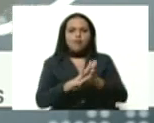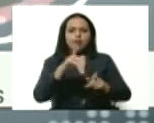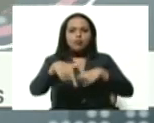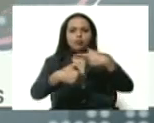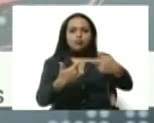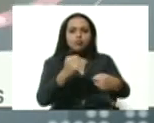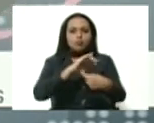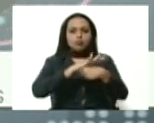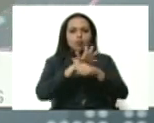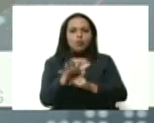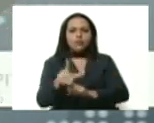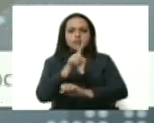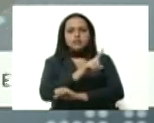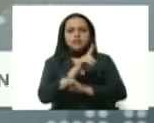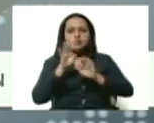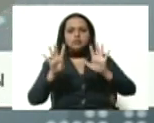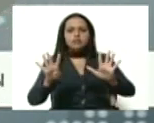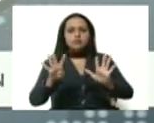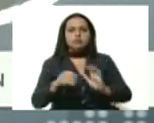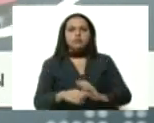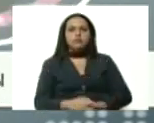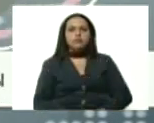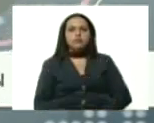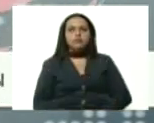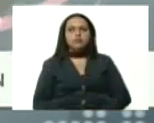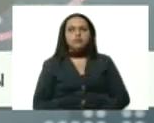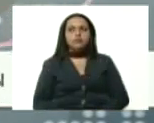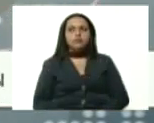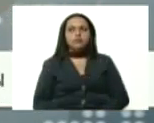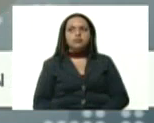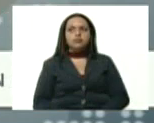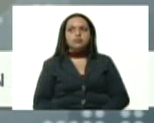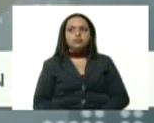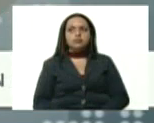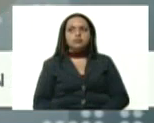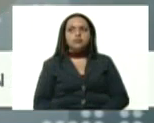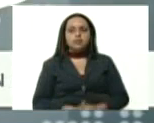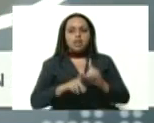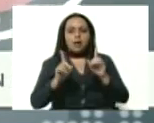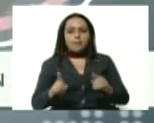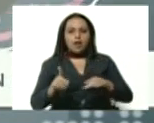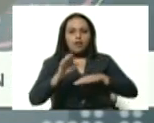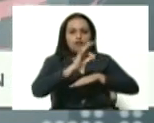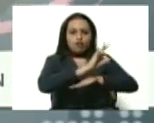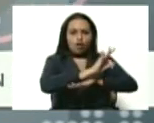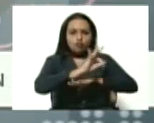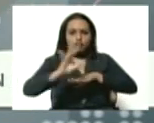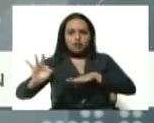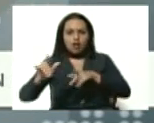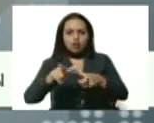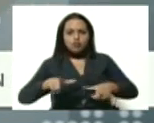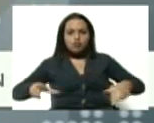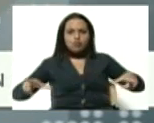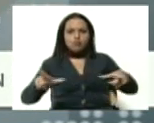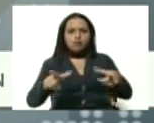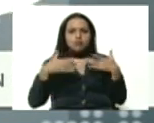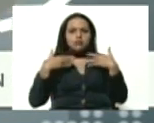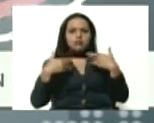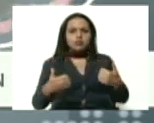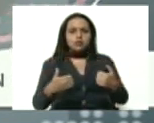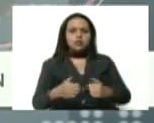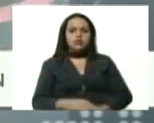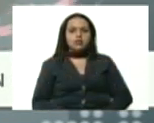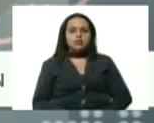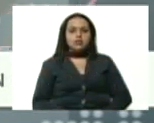de este virus. Por los puestos fronterizos, los cordones sanitarios que el presidente Maduro